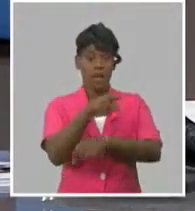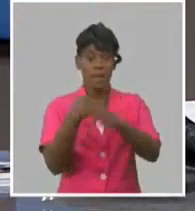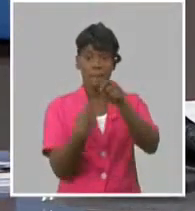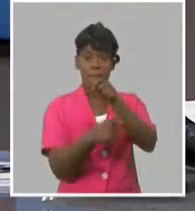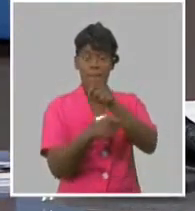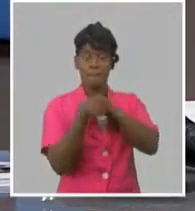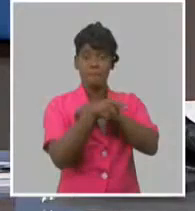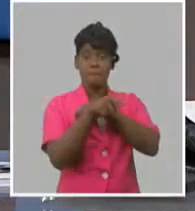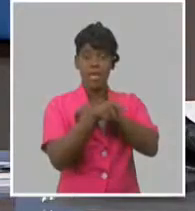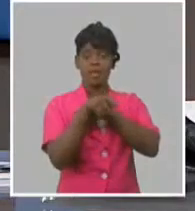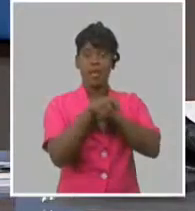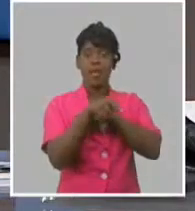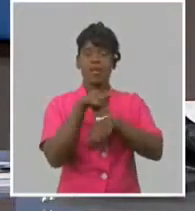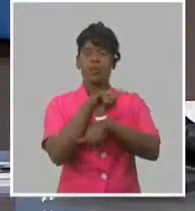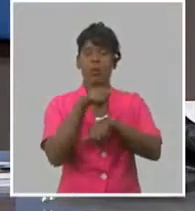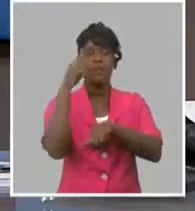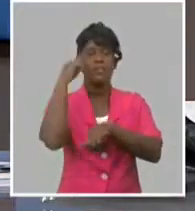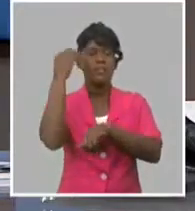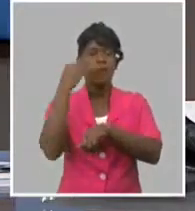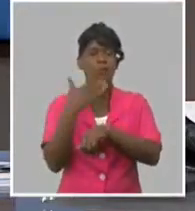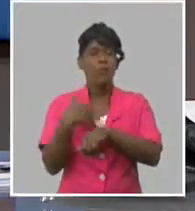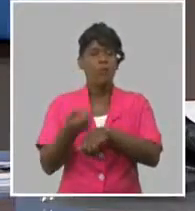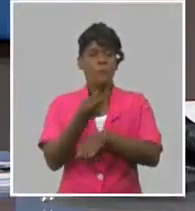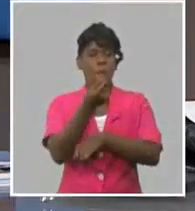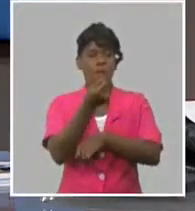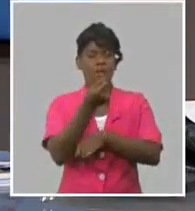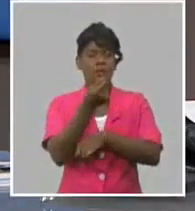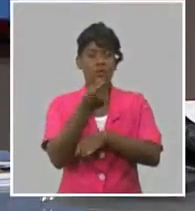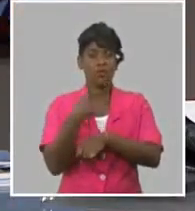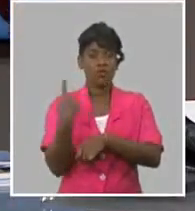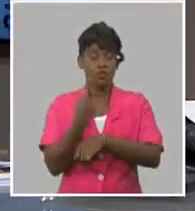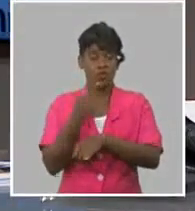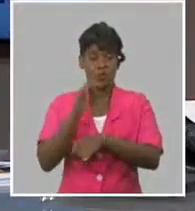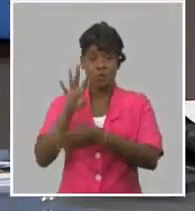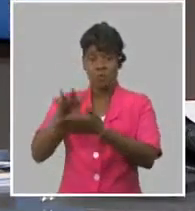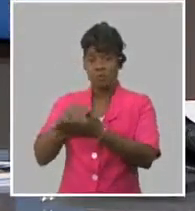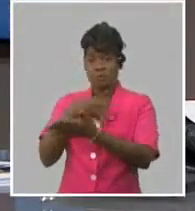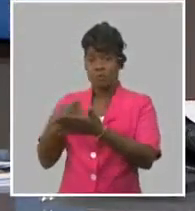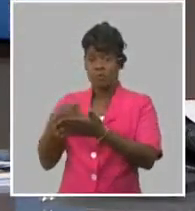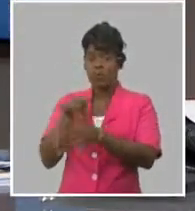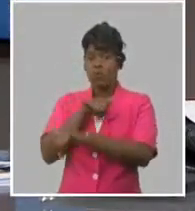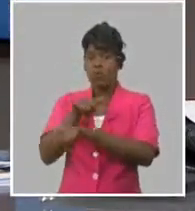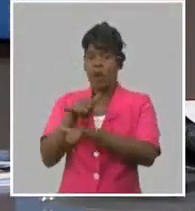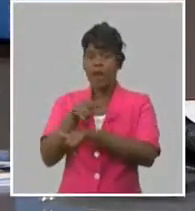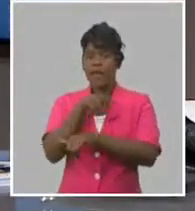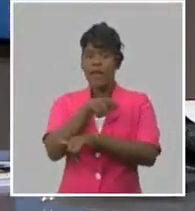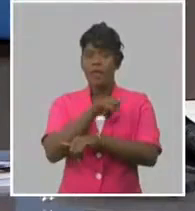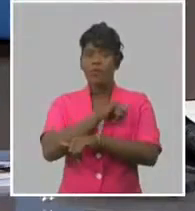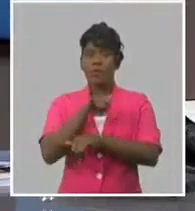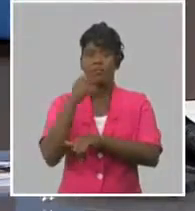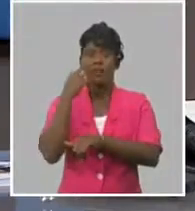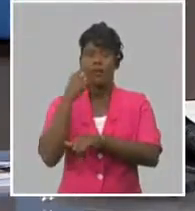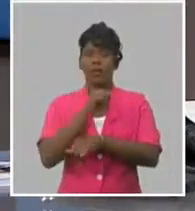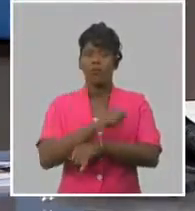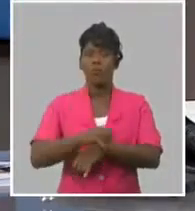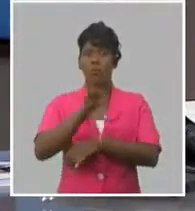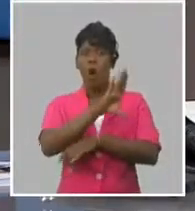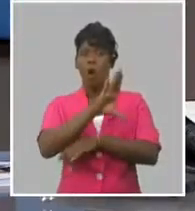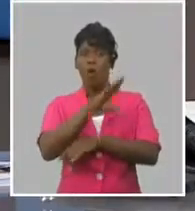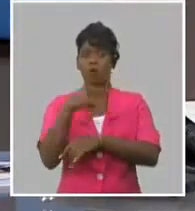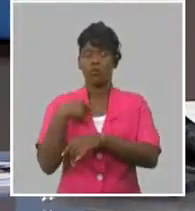Eso en términos técnicos, los economistas decimos que no le llegan las señales del mercado a los productores.